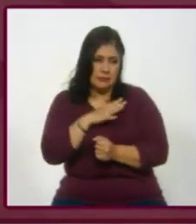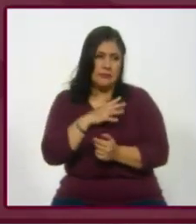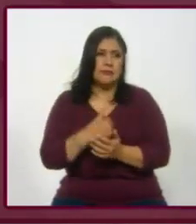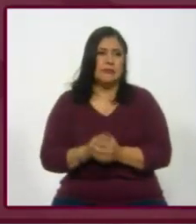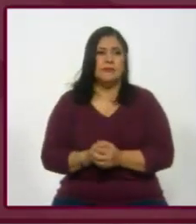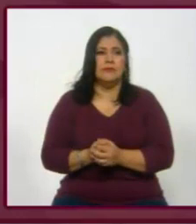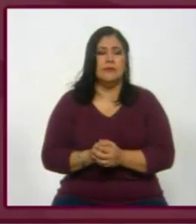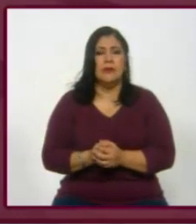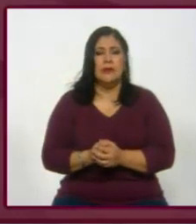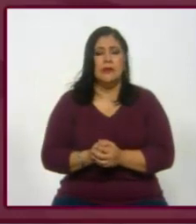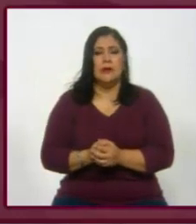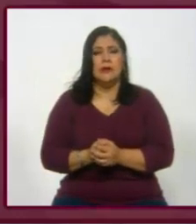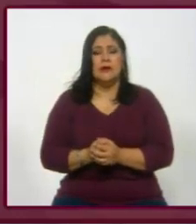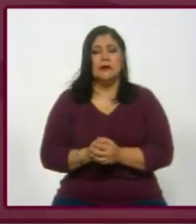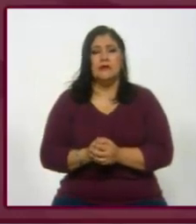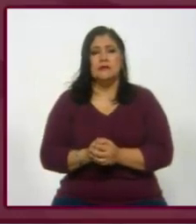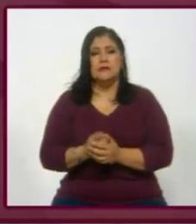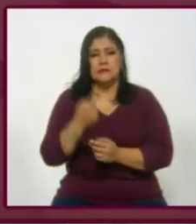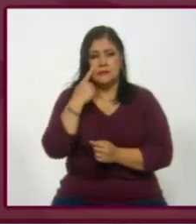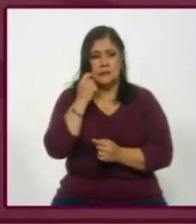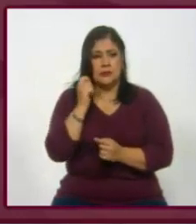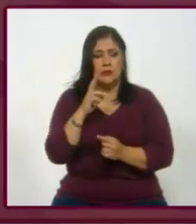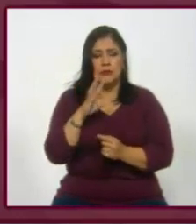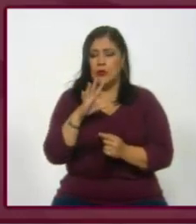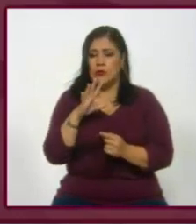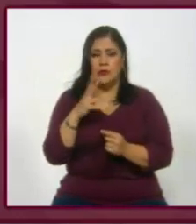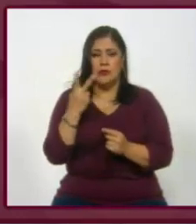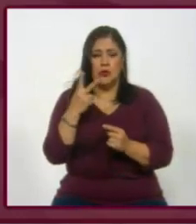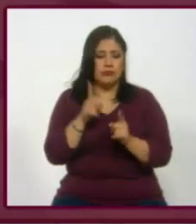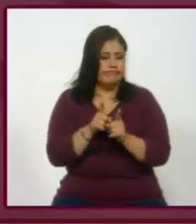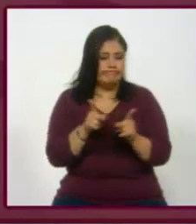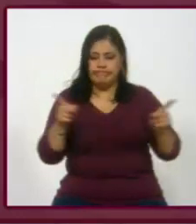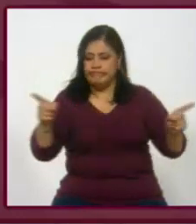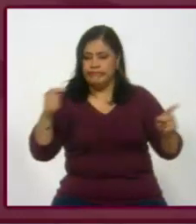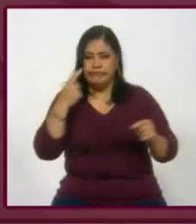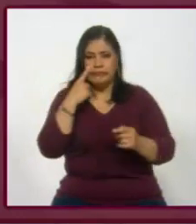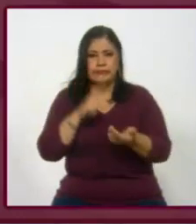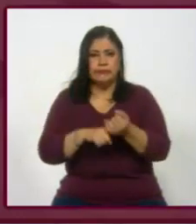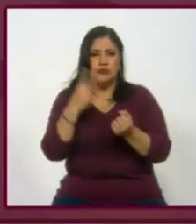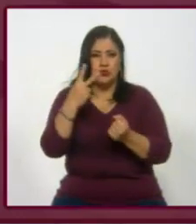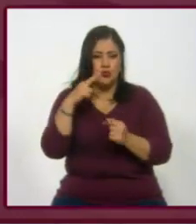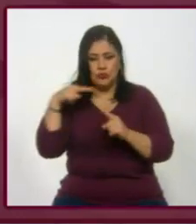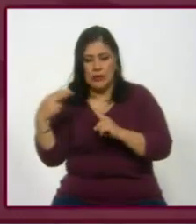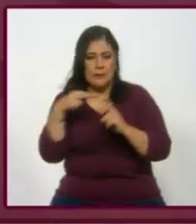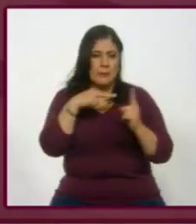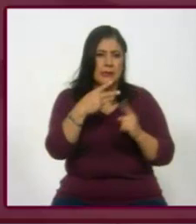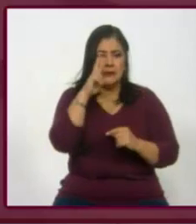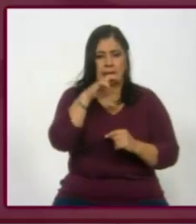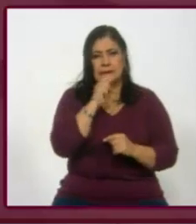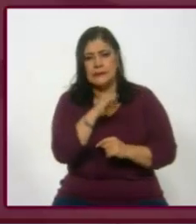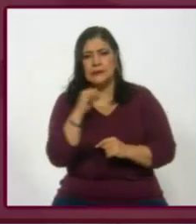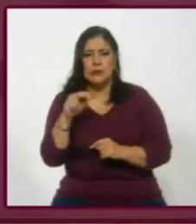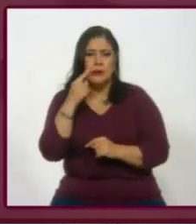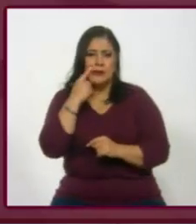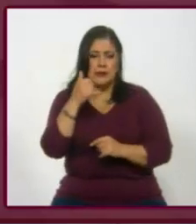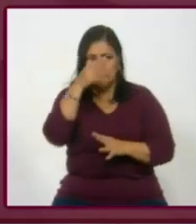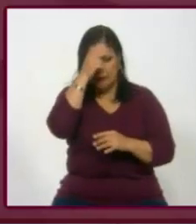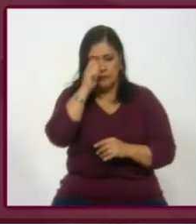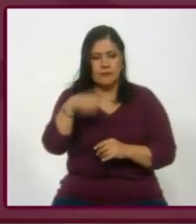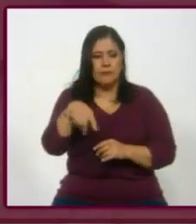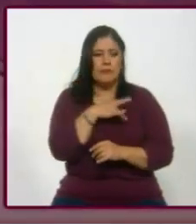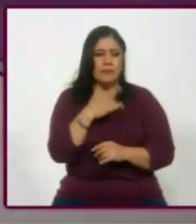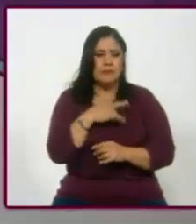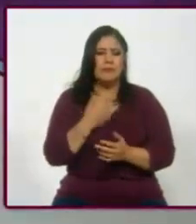crecen, se radicalizan un poco las dos posiciones, pero no deja de ser la posición de acuerdo de